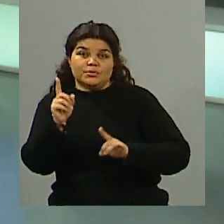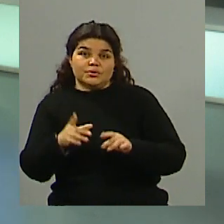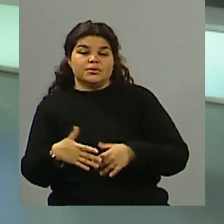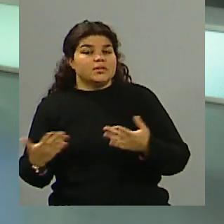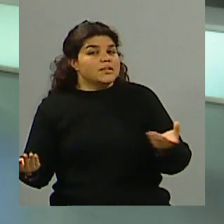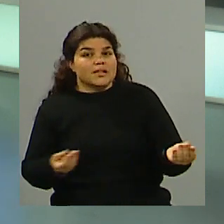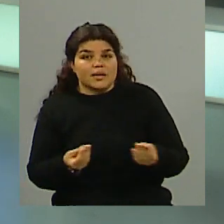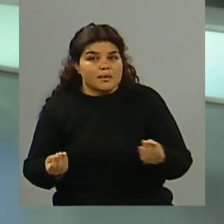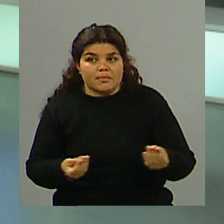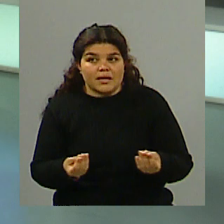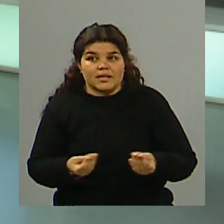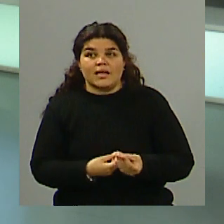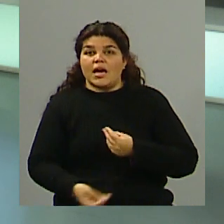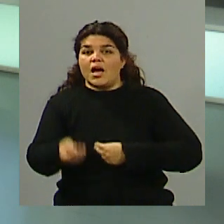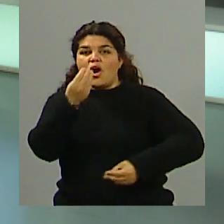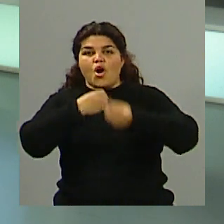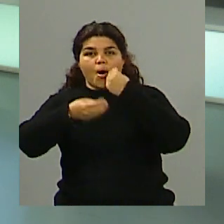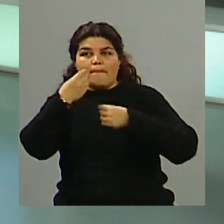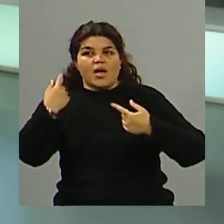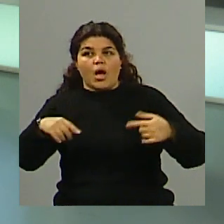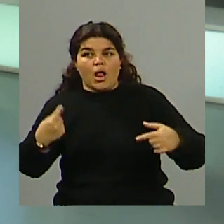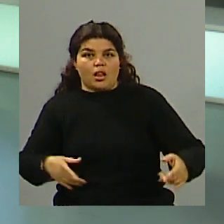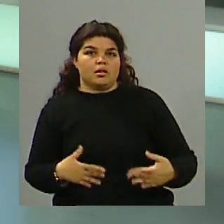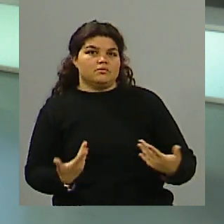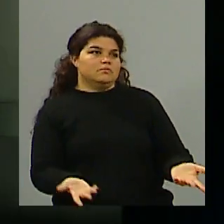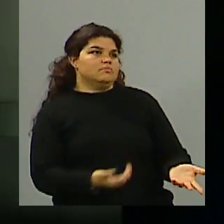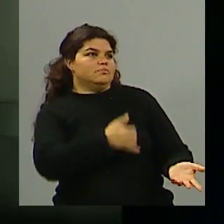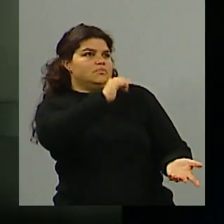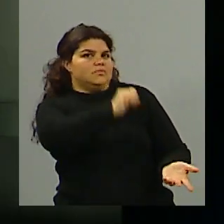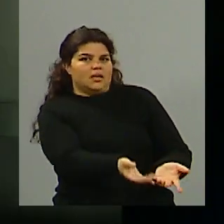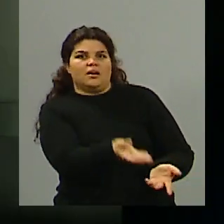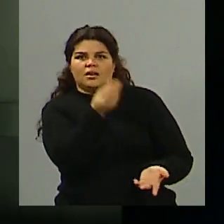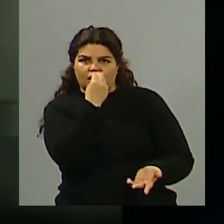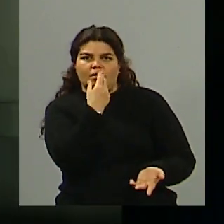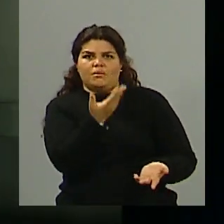se sirvió en este rico debate? ¿Comieron? ¡Oh, fío! ¿Qué comimos?